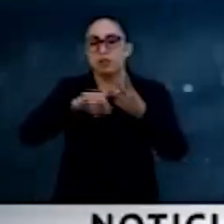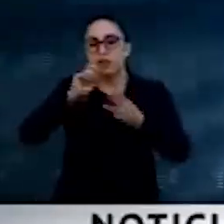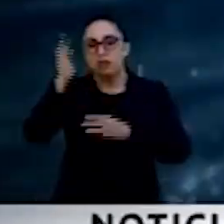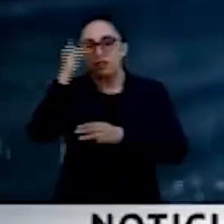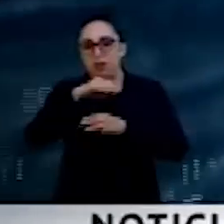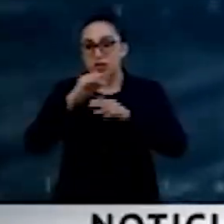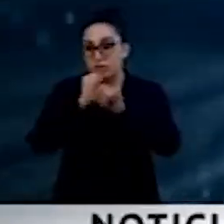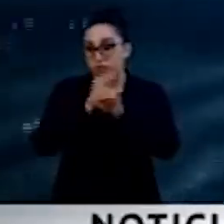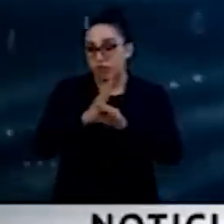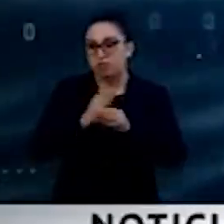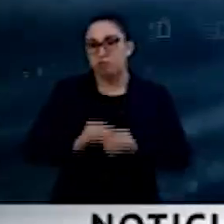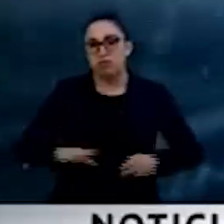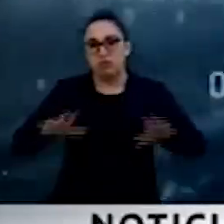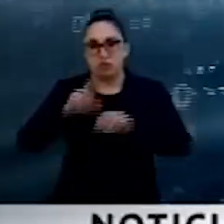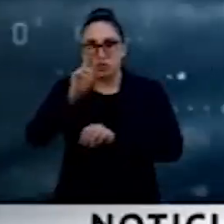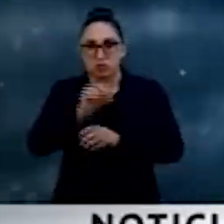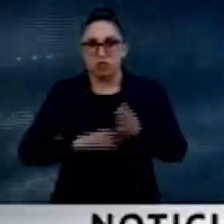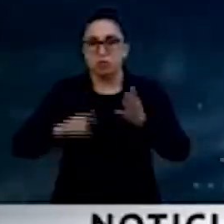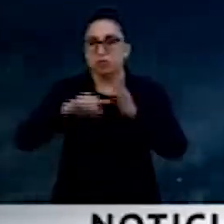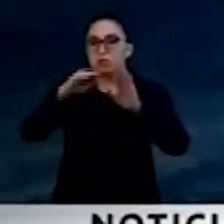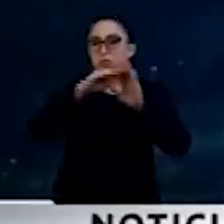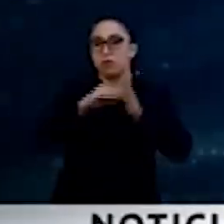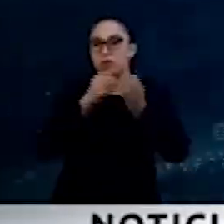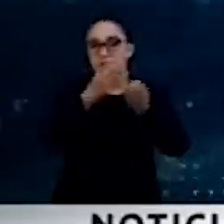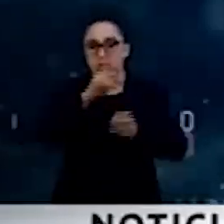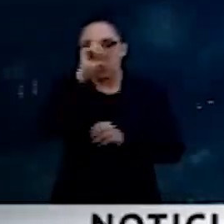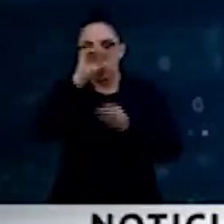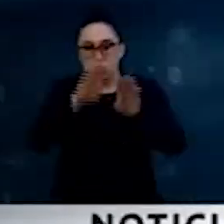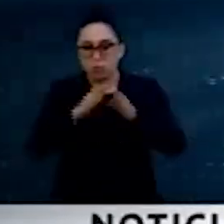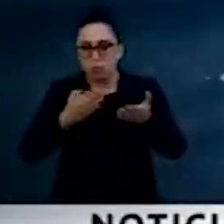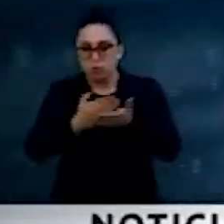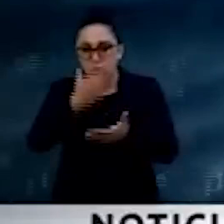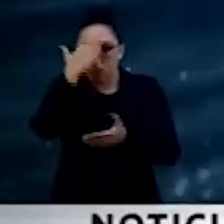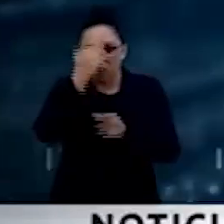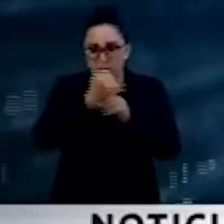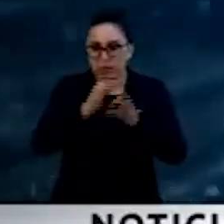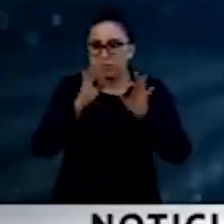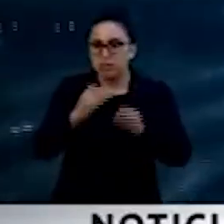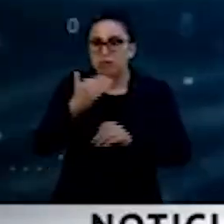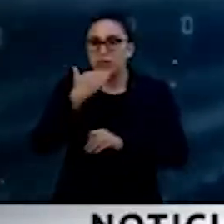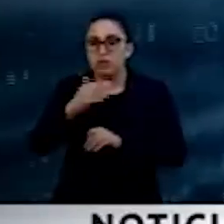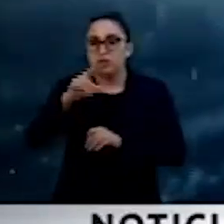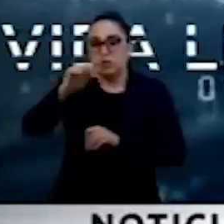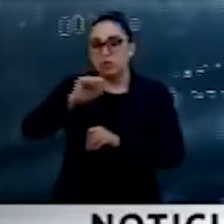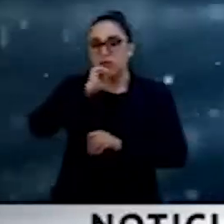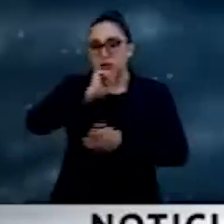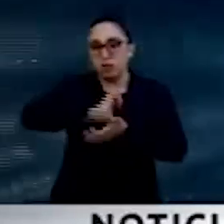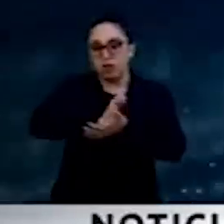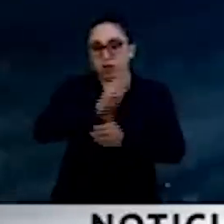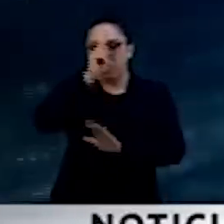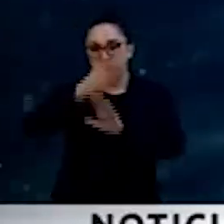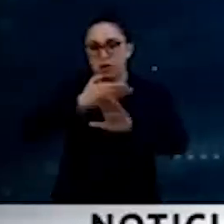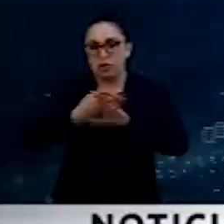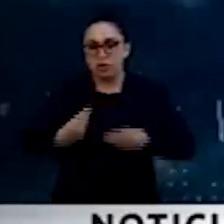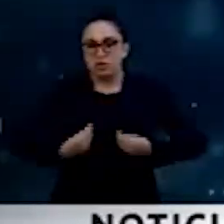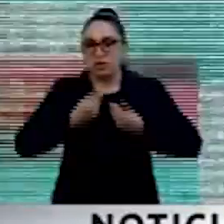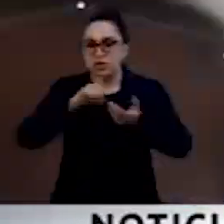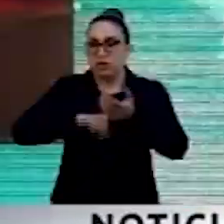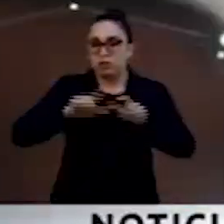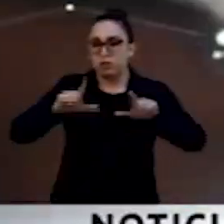protocolos de moderación y transparencia y el derecho a la no discriminación y a la vida libre de violencia en plataformas.